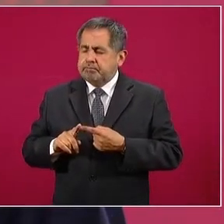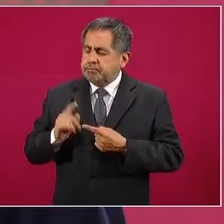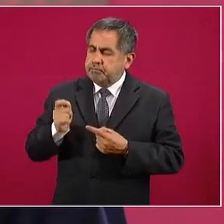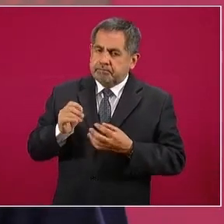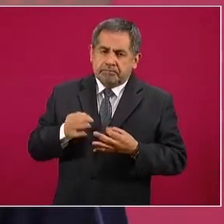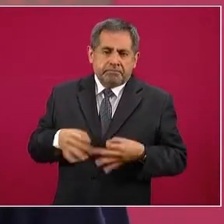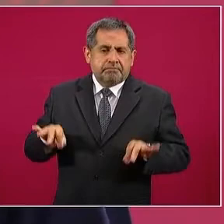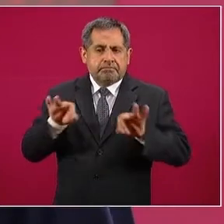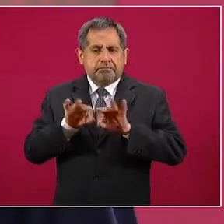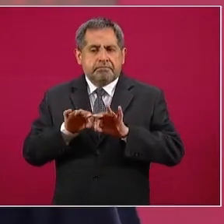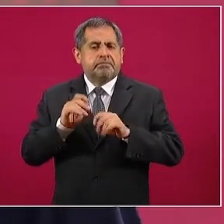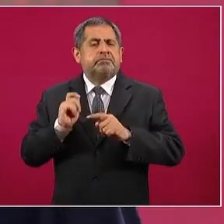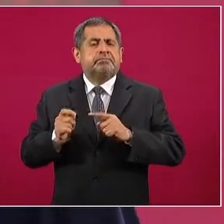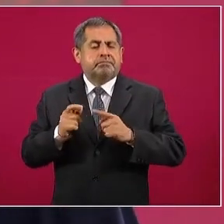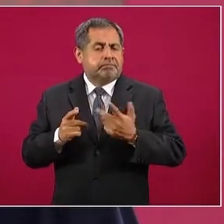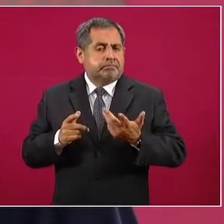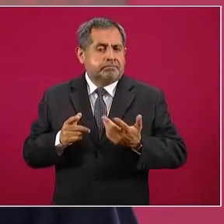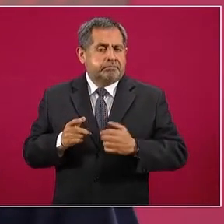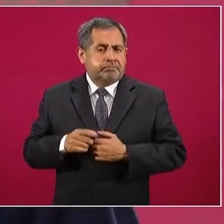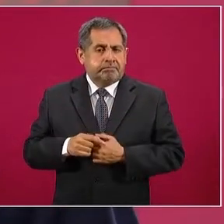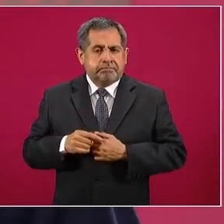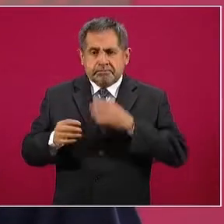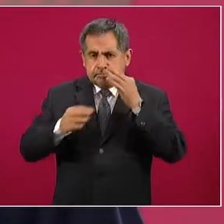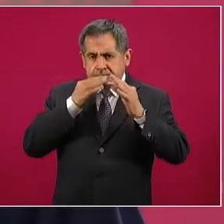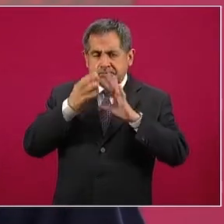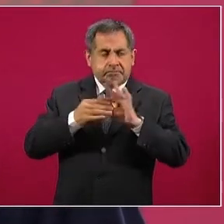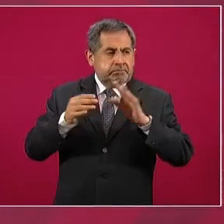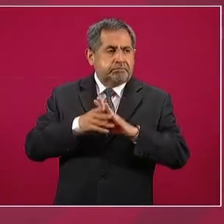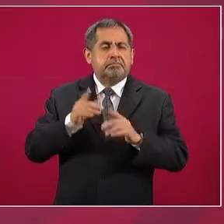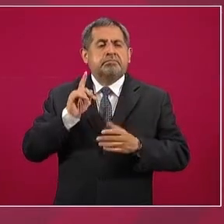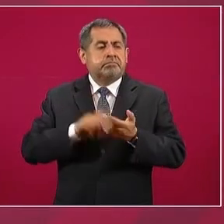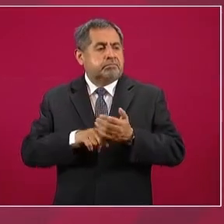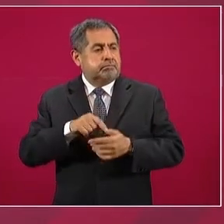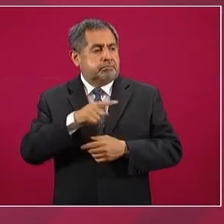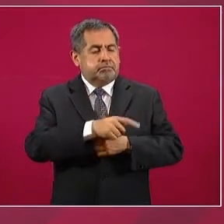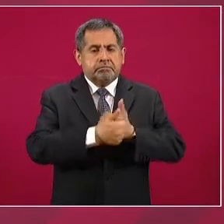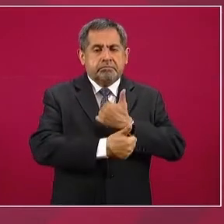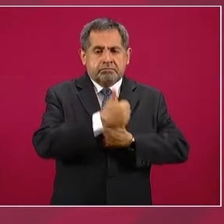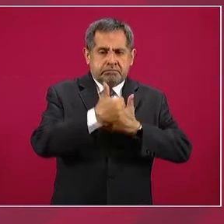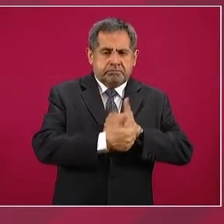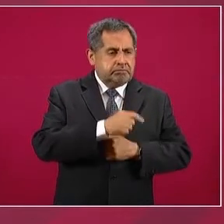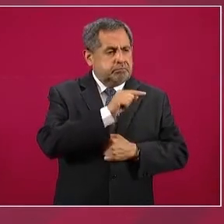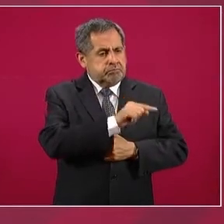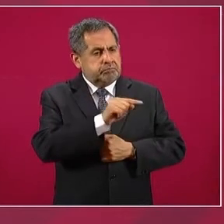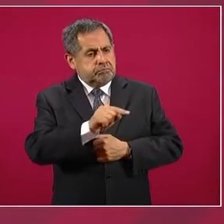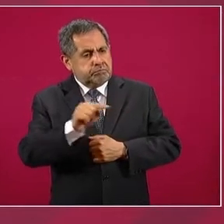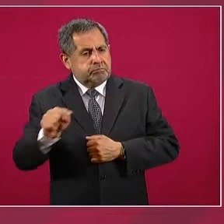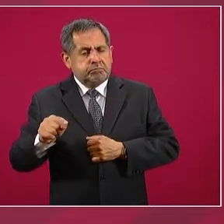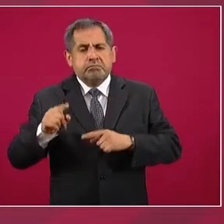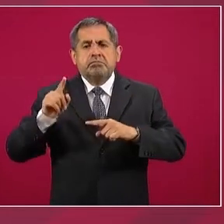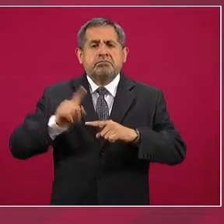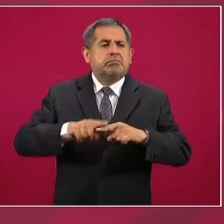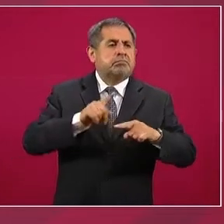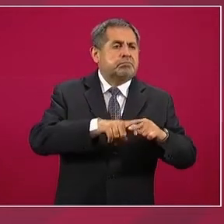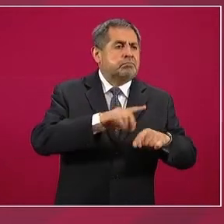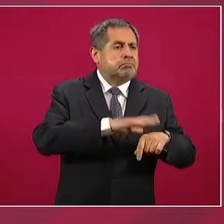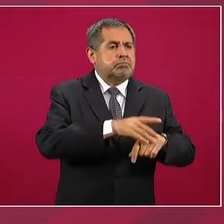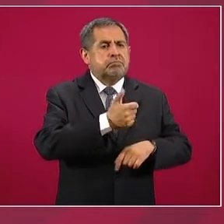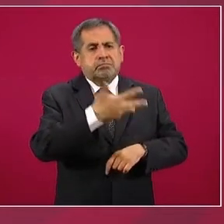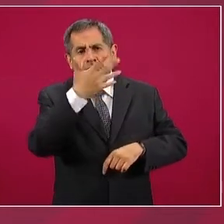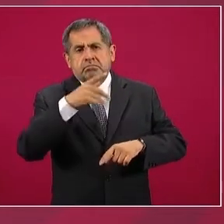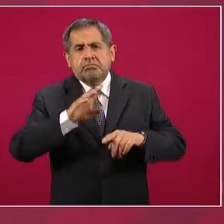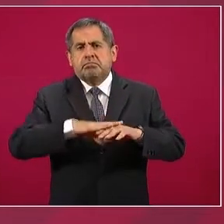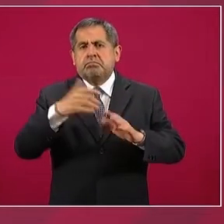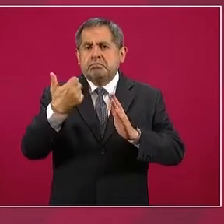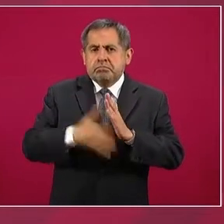el que se promueva la competencia, que se sepa quién es quién en los precios